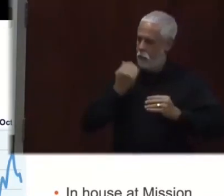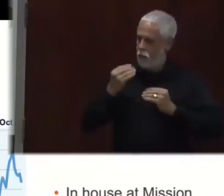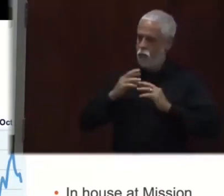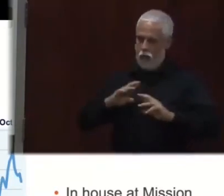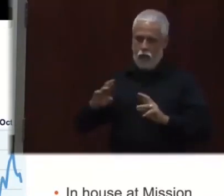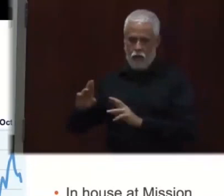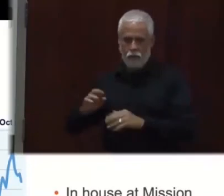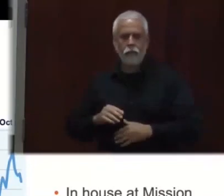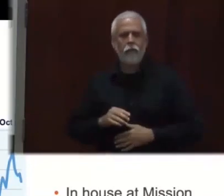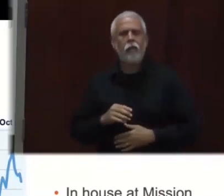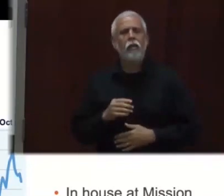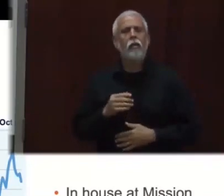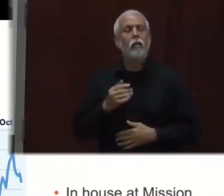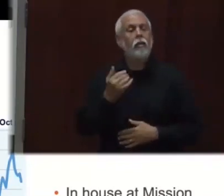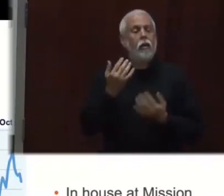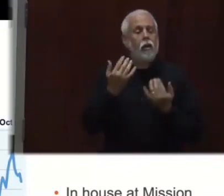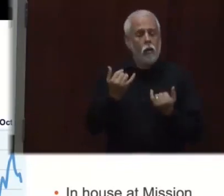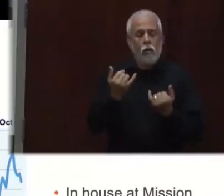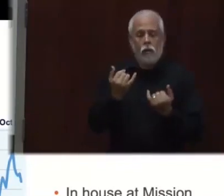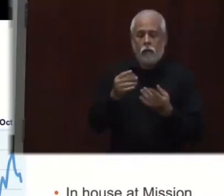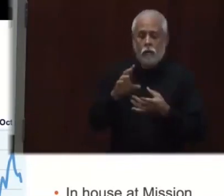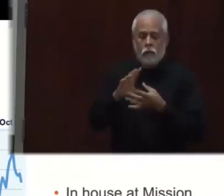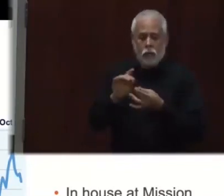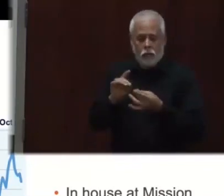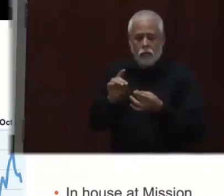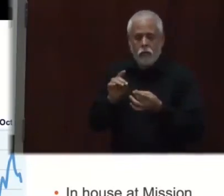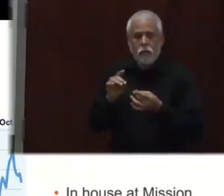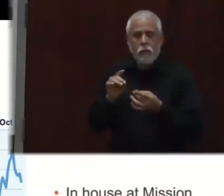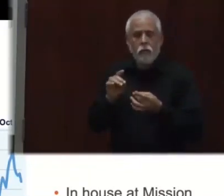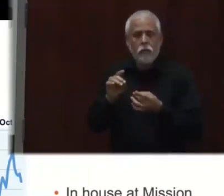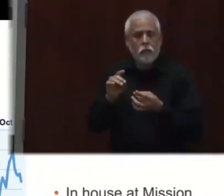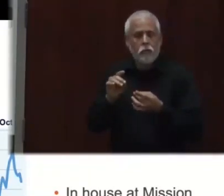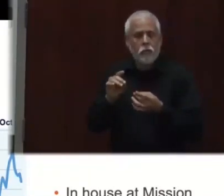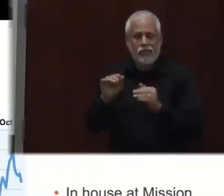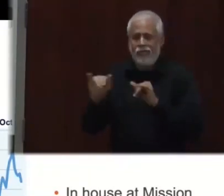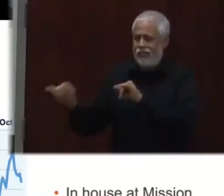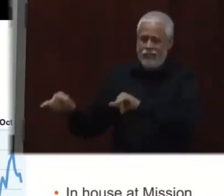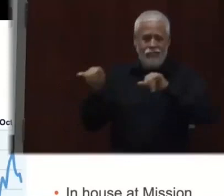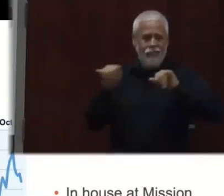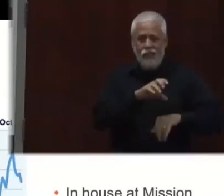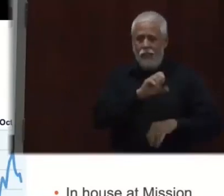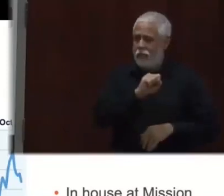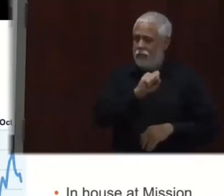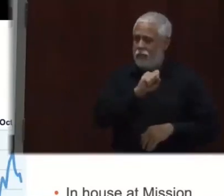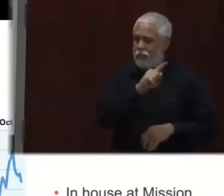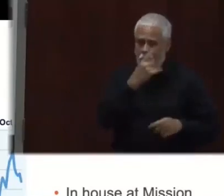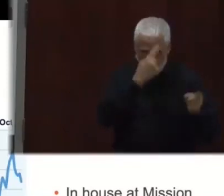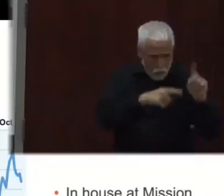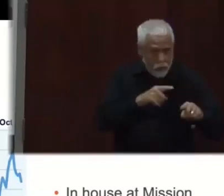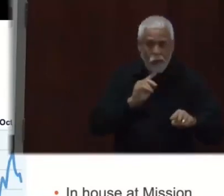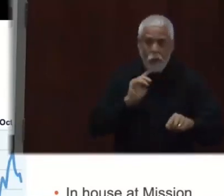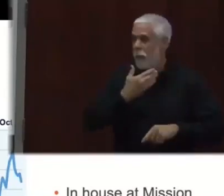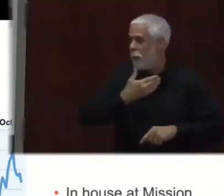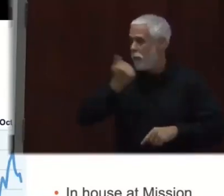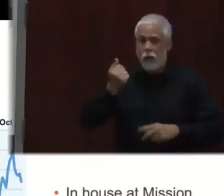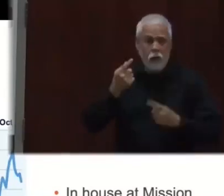son las tres doblegos. Usar la mascarilla, esperar a pies de distancia y lavarse las manos.